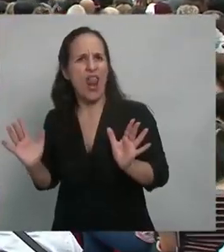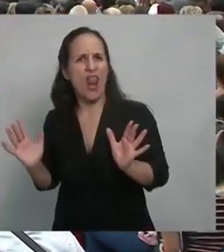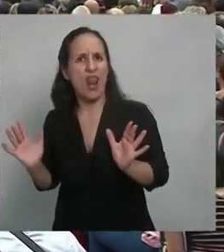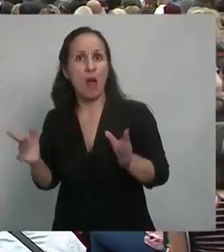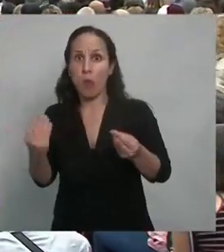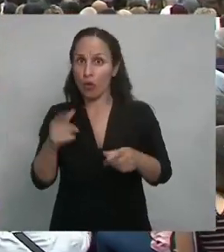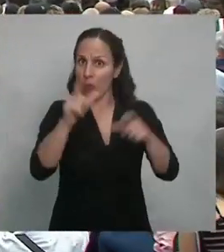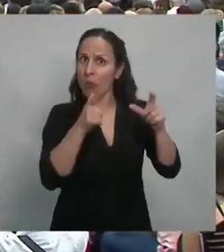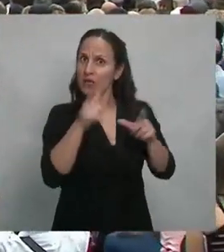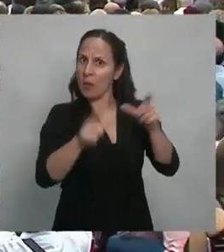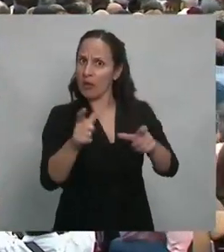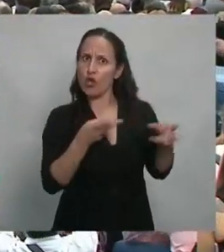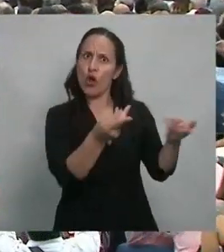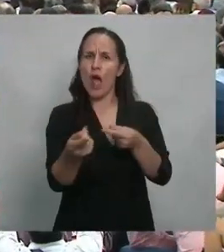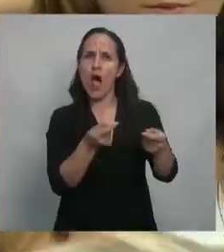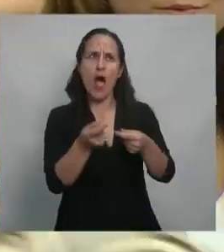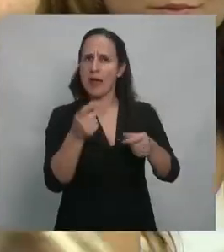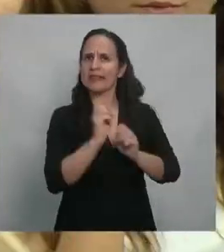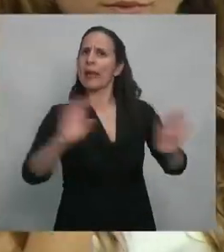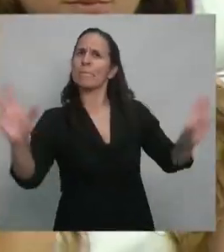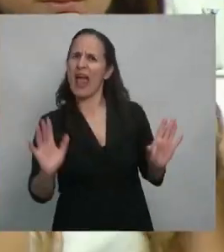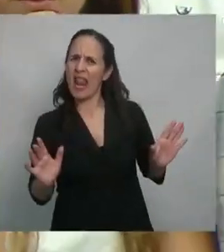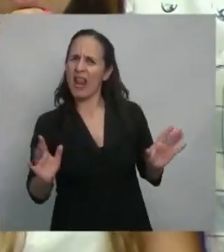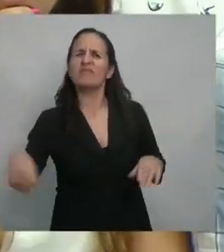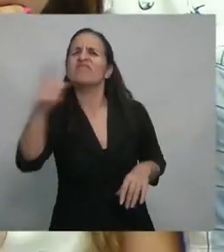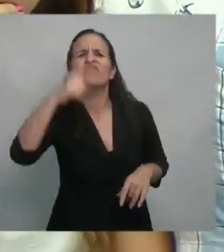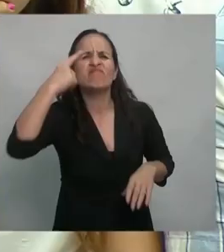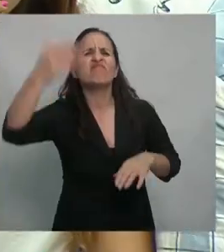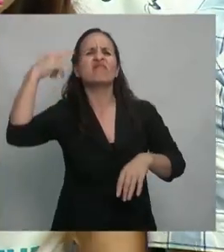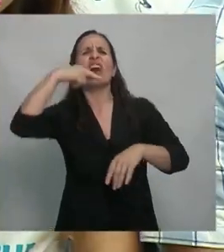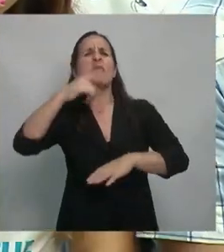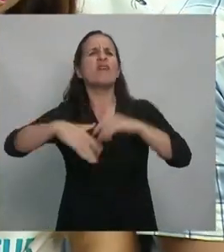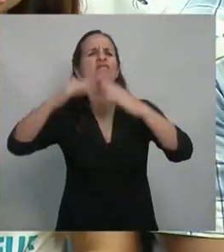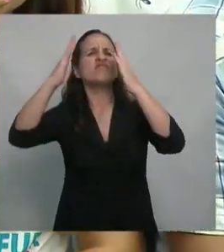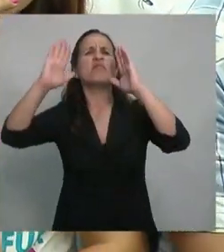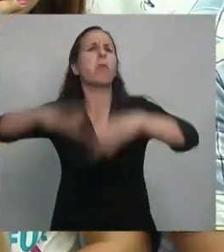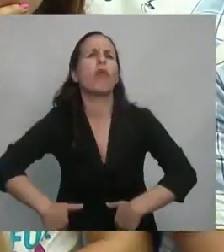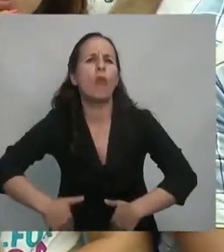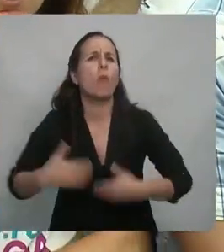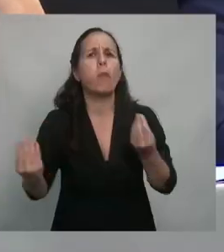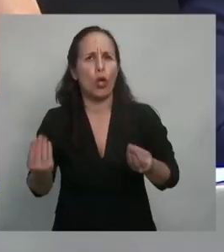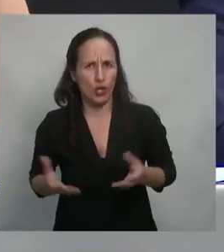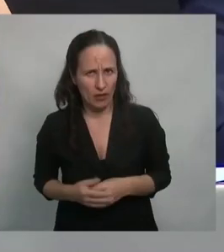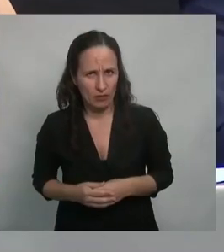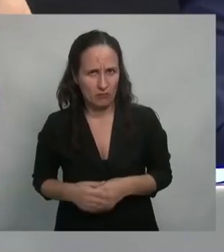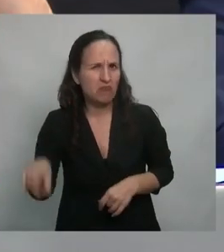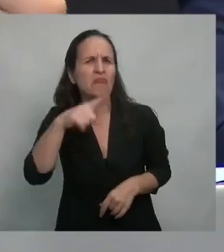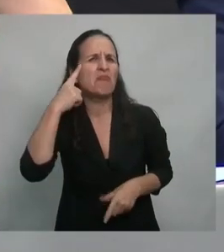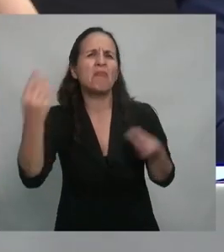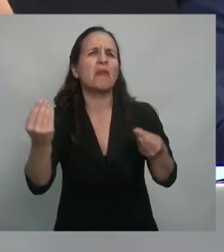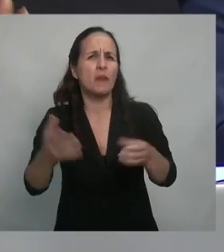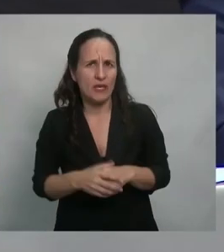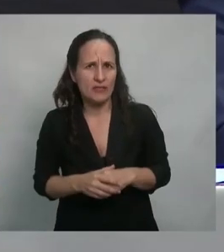consumir. ¿Ustedes por qué creen que se cayó el muro de Berlín? ¿Ustedes creen que se cayó porque